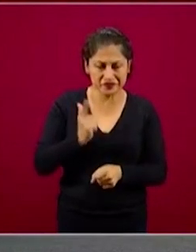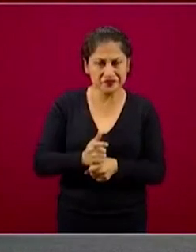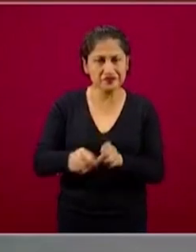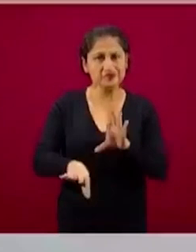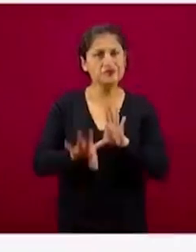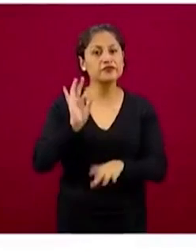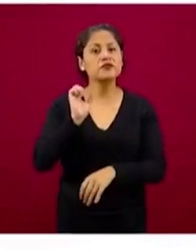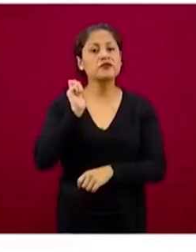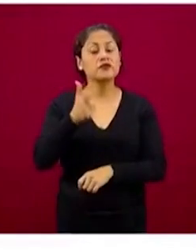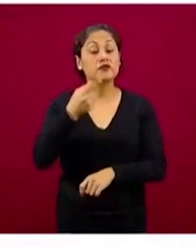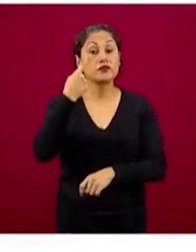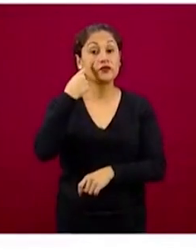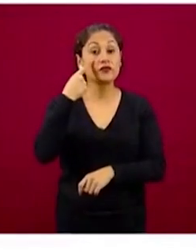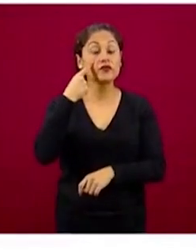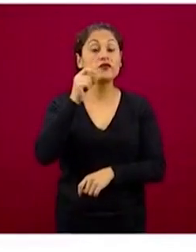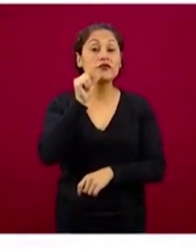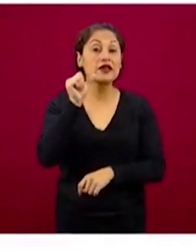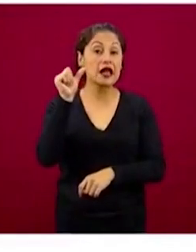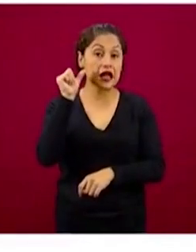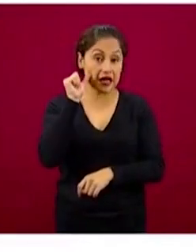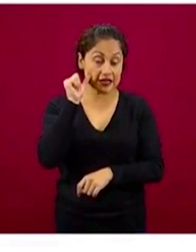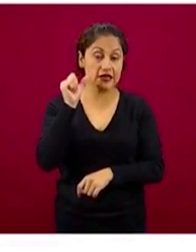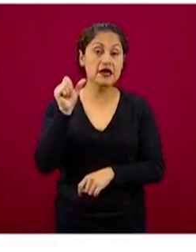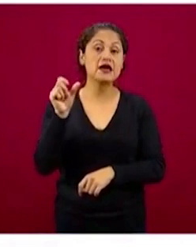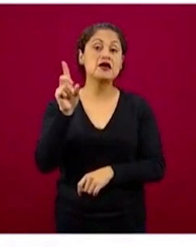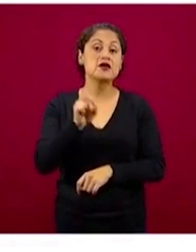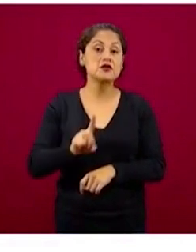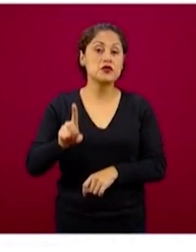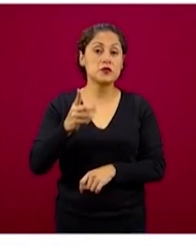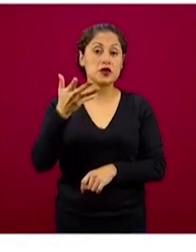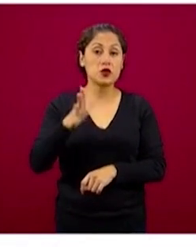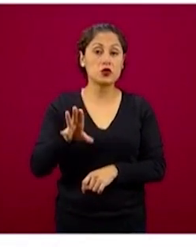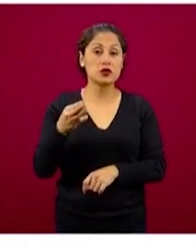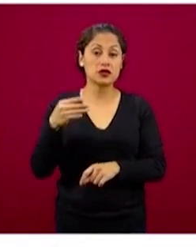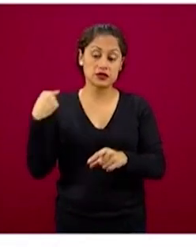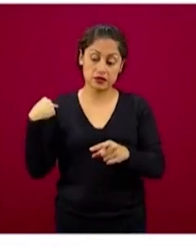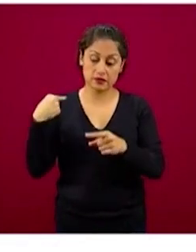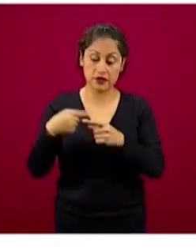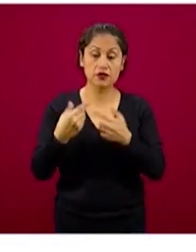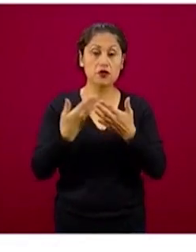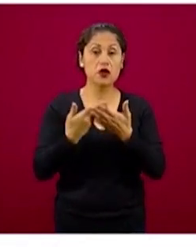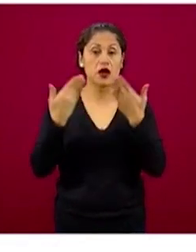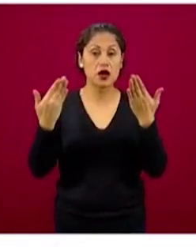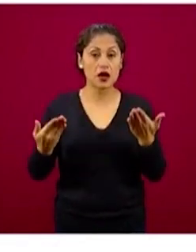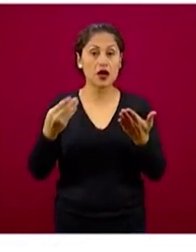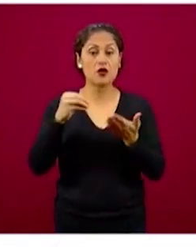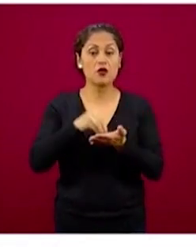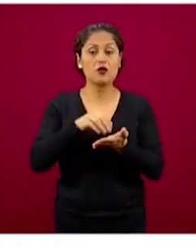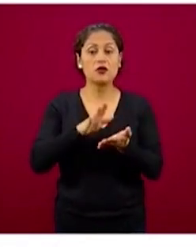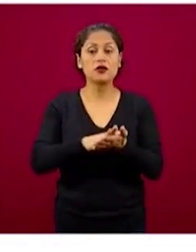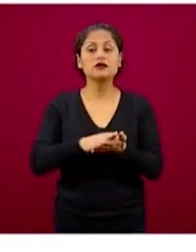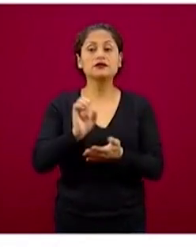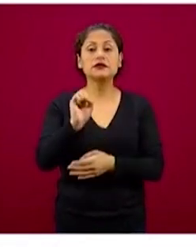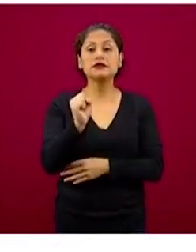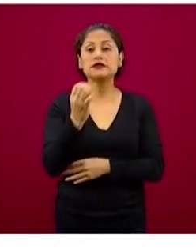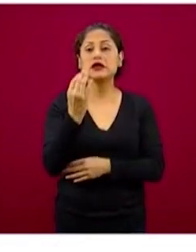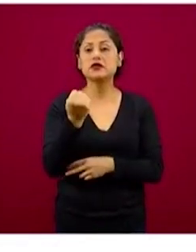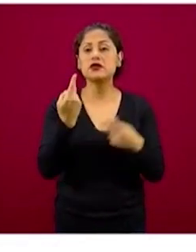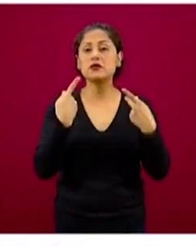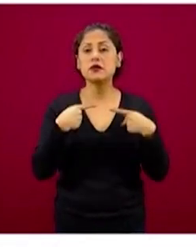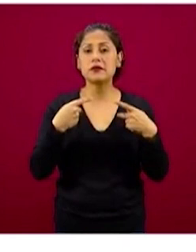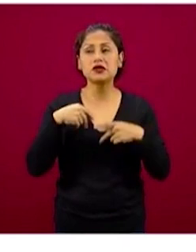ayer domingo, 10 de mayo, al día de hoy, solamente 69 personas solicitaron el crédito.